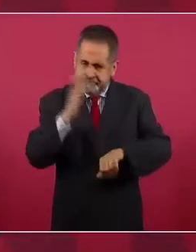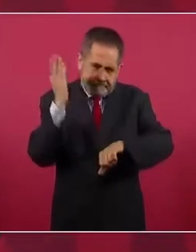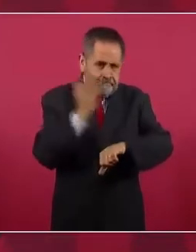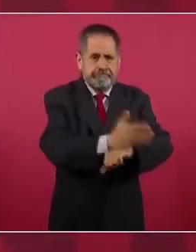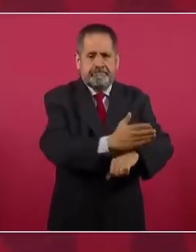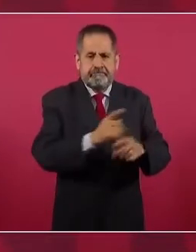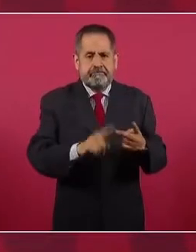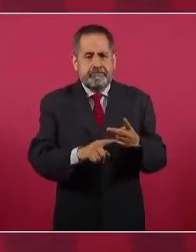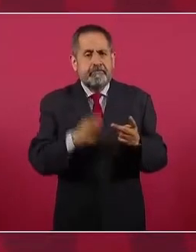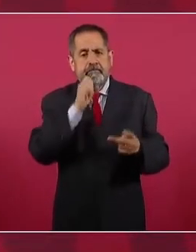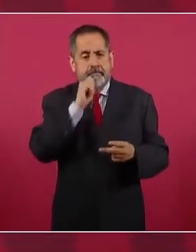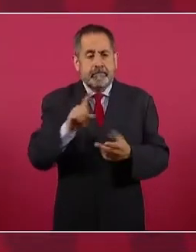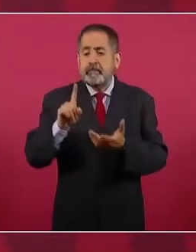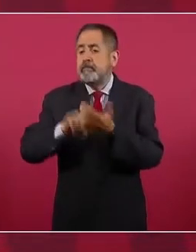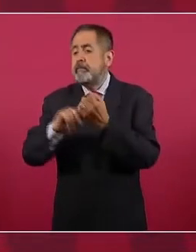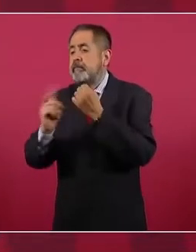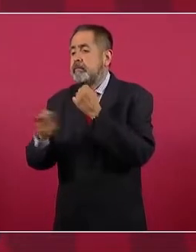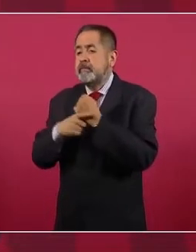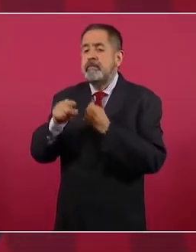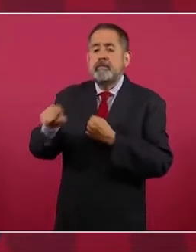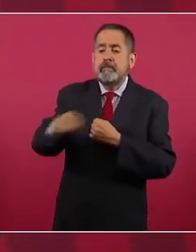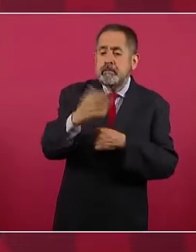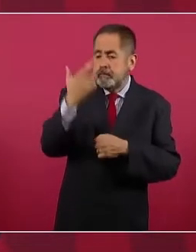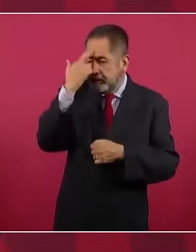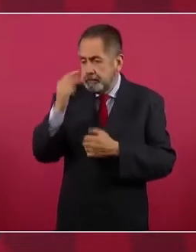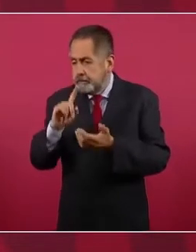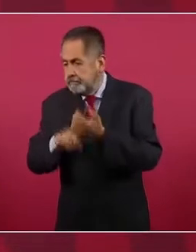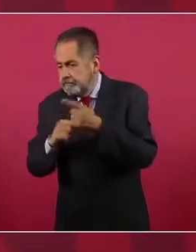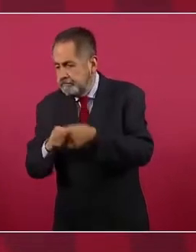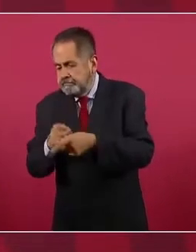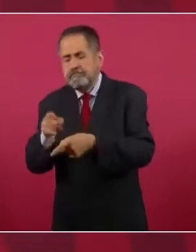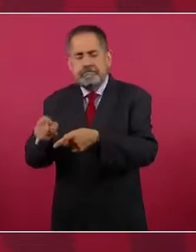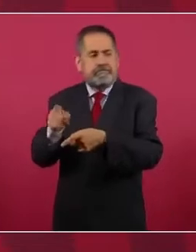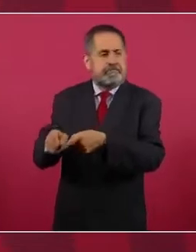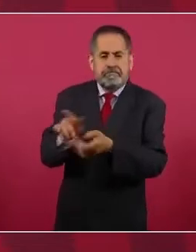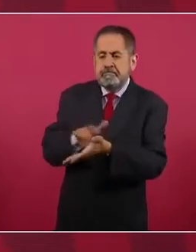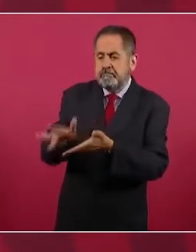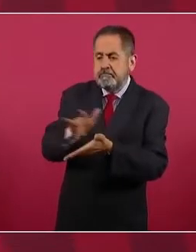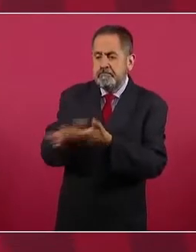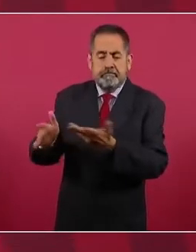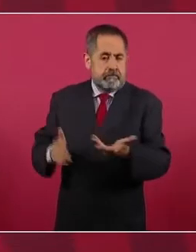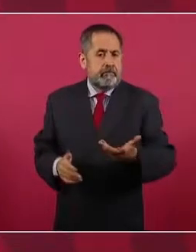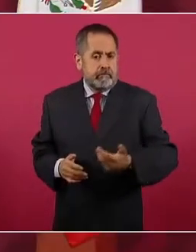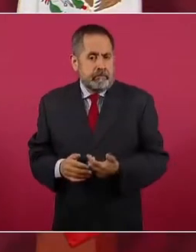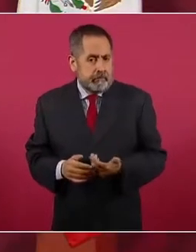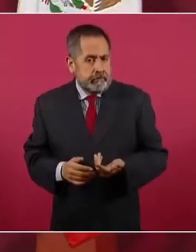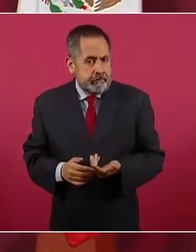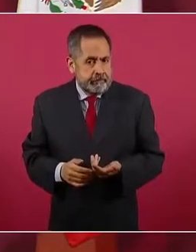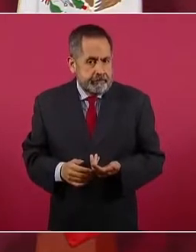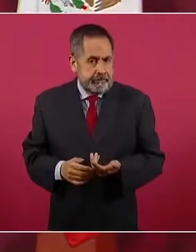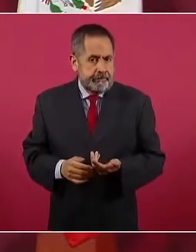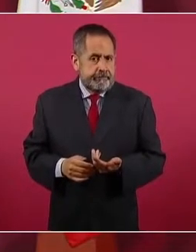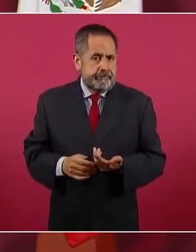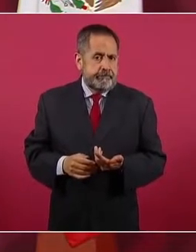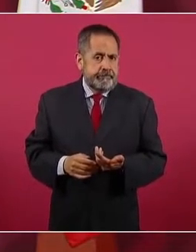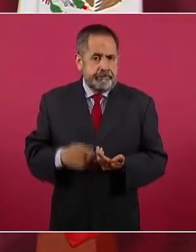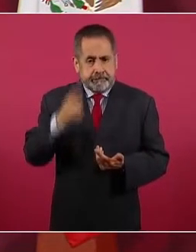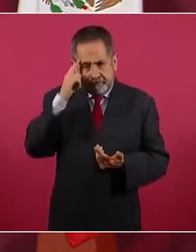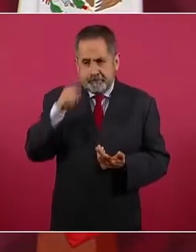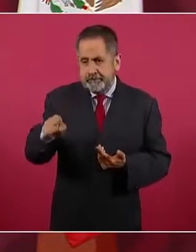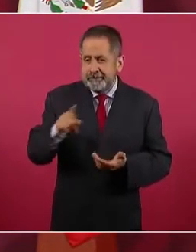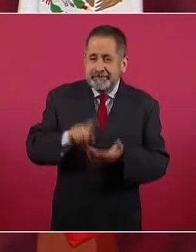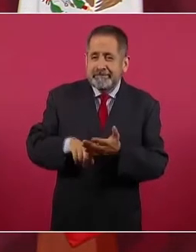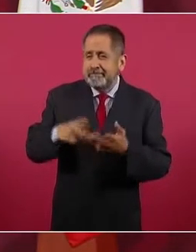por atender las causas, el que no haya tanta